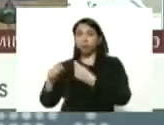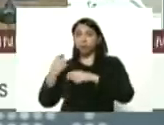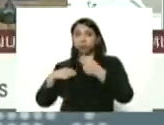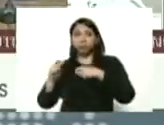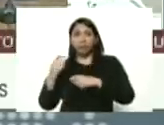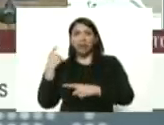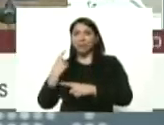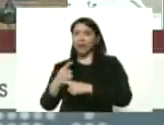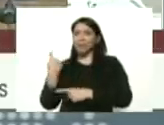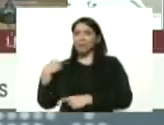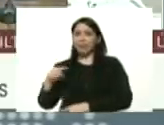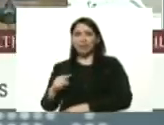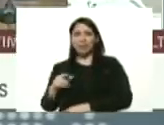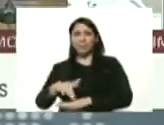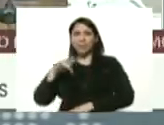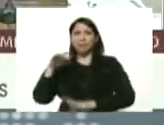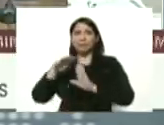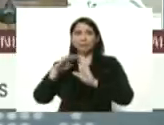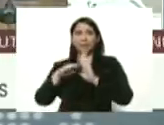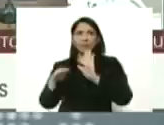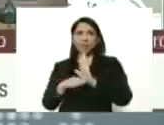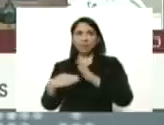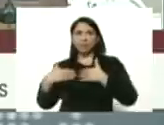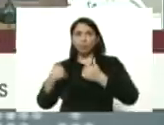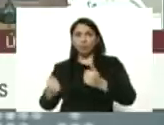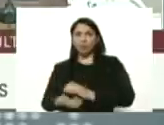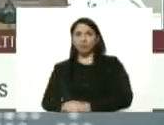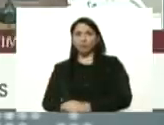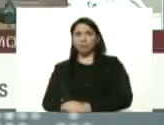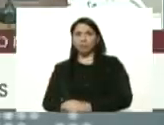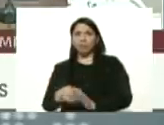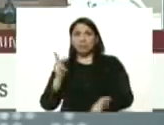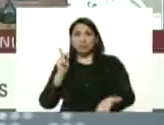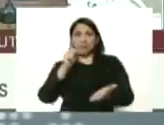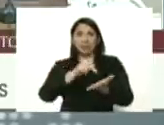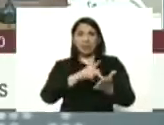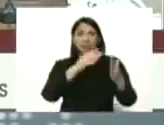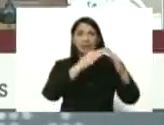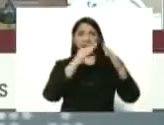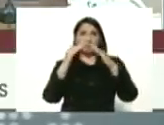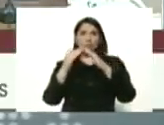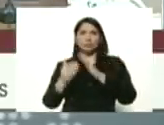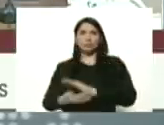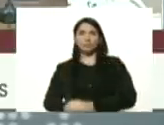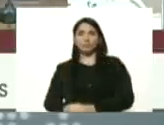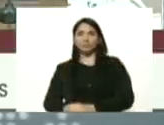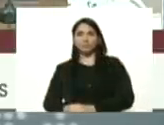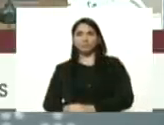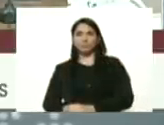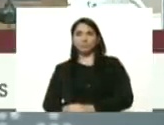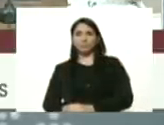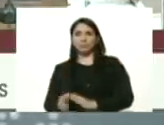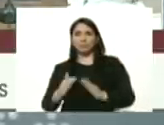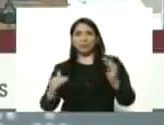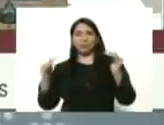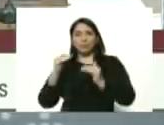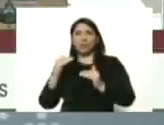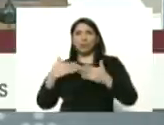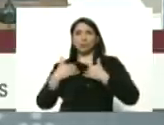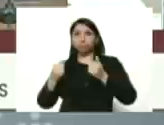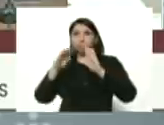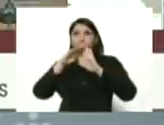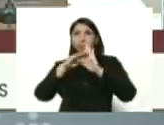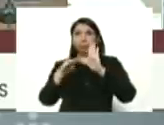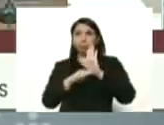tiene que tener las máximas medidas de seguridad al llegar a la casa las máximas medidas de seguridad